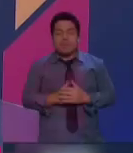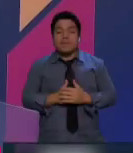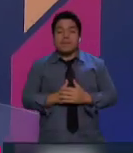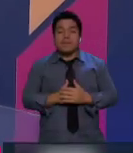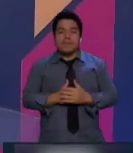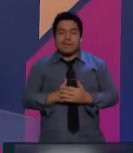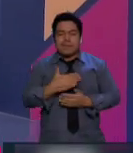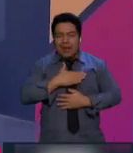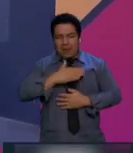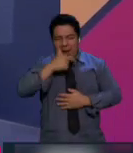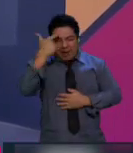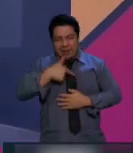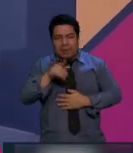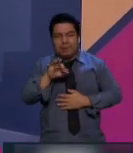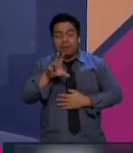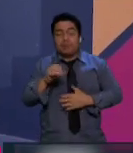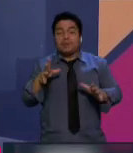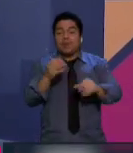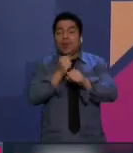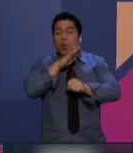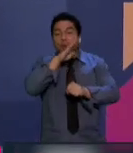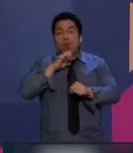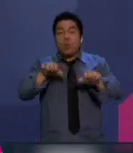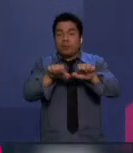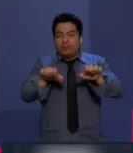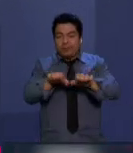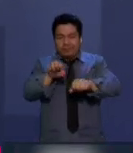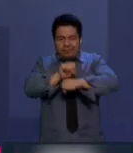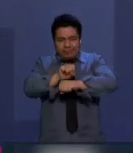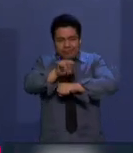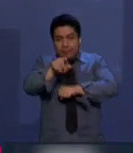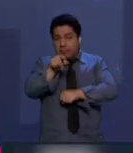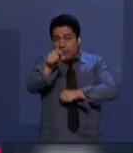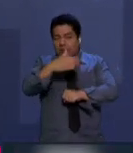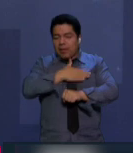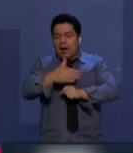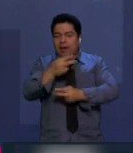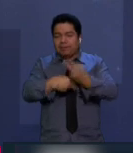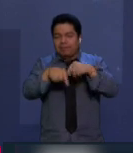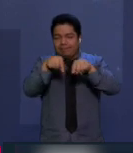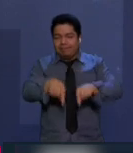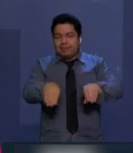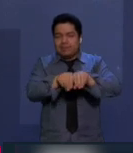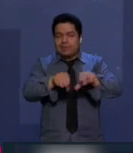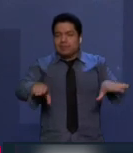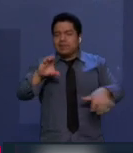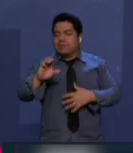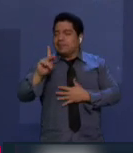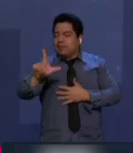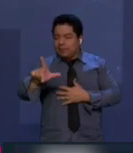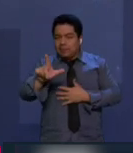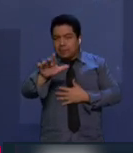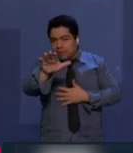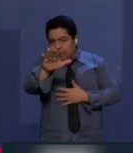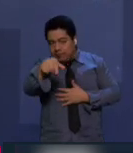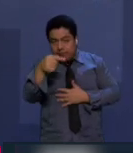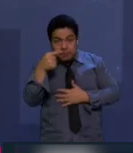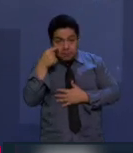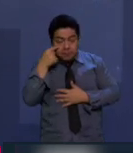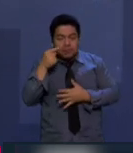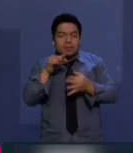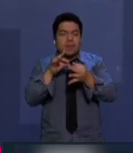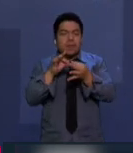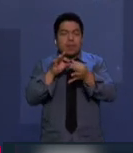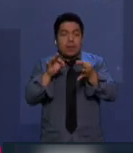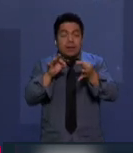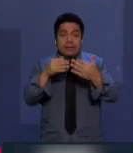Muy buenas noches, mi nombre es Brabio Luna y a nombre de todo el equipo que hace posible esta transmisión, le doy la más cordial bienvenida a Informe Capital. Y antes de empezar con la